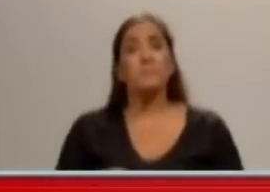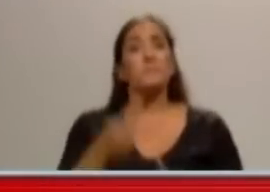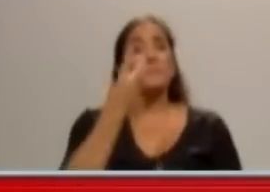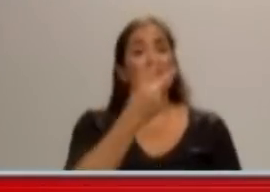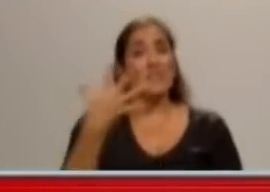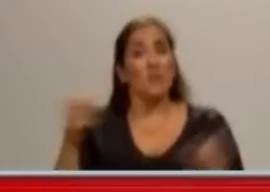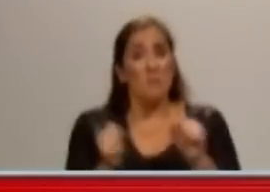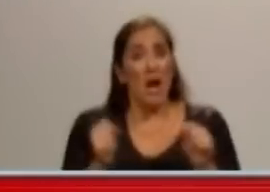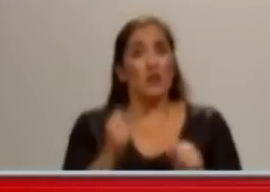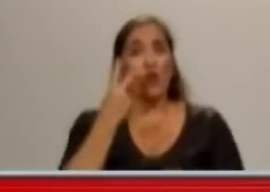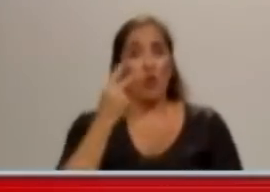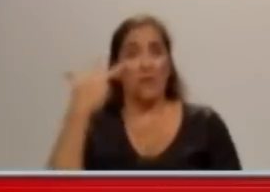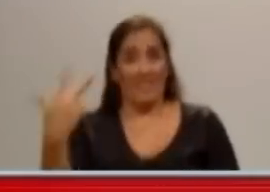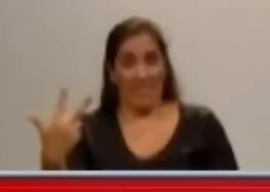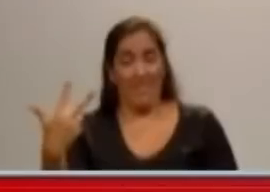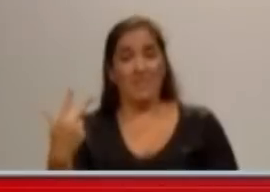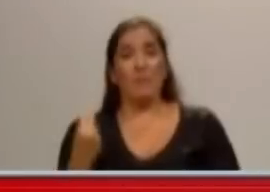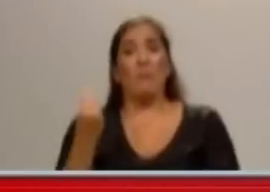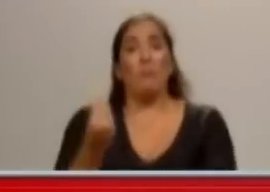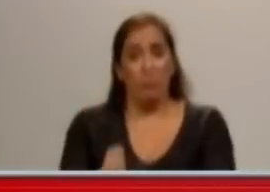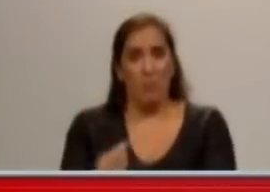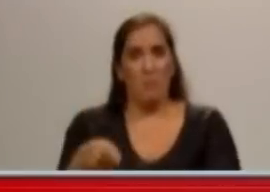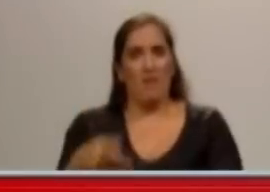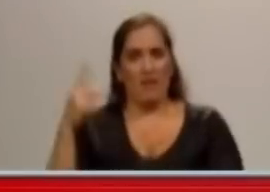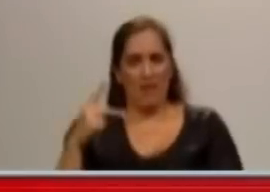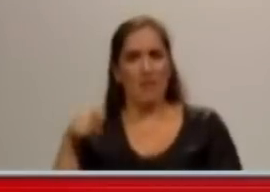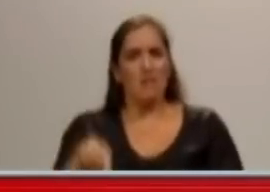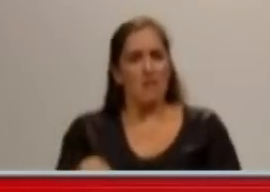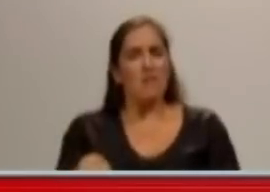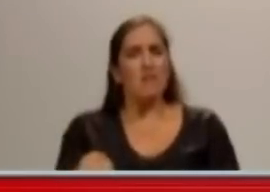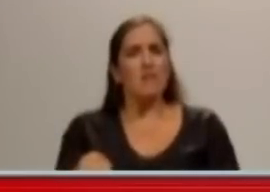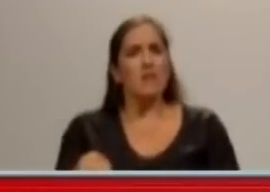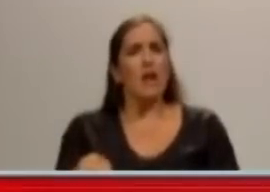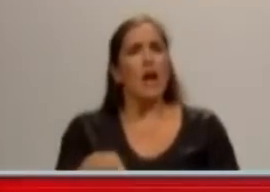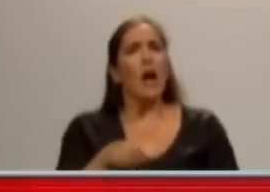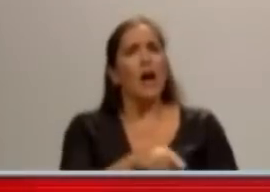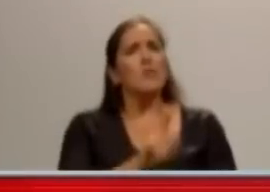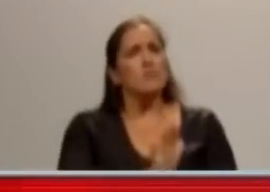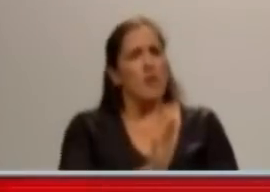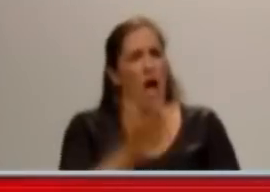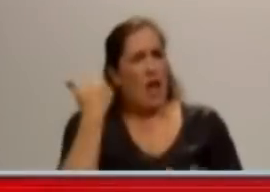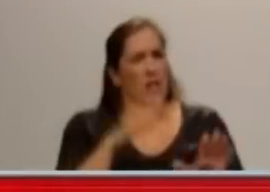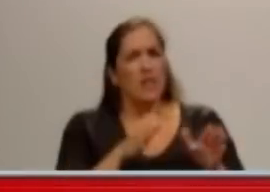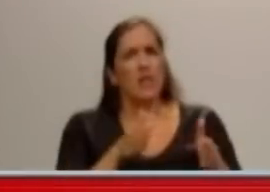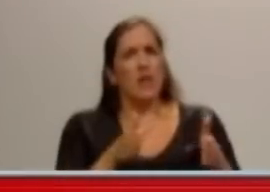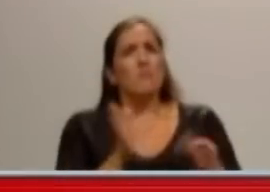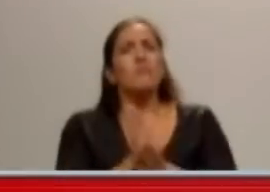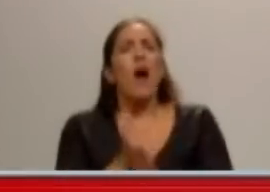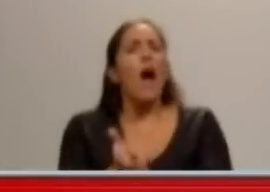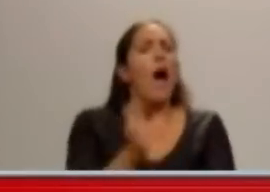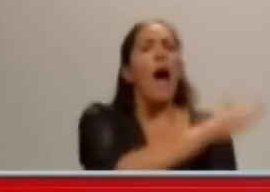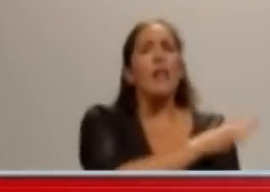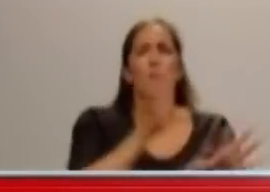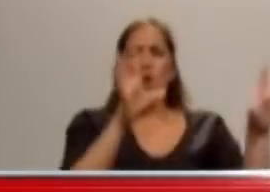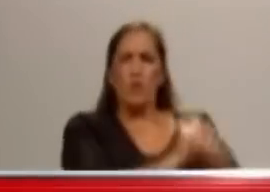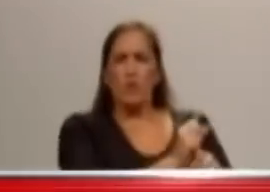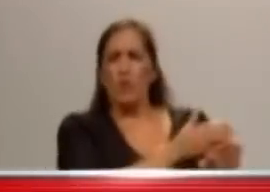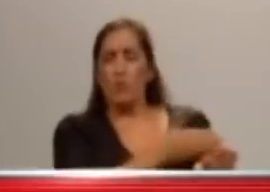sorprende nada de la Presidenta, pero a lo mejor alguno va a hablar de lo que significa, de la preocupación del